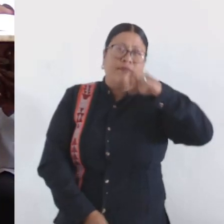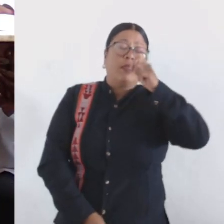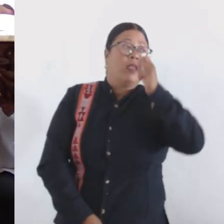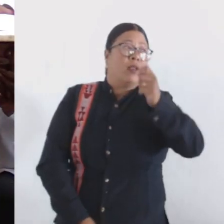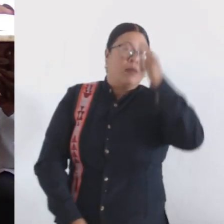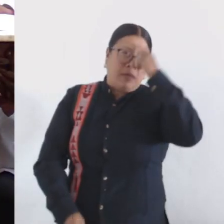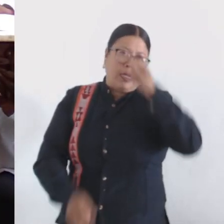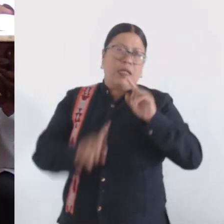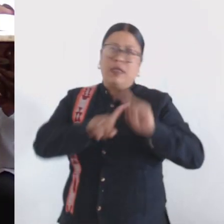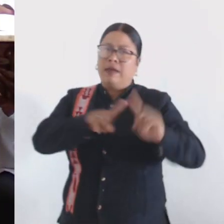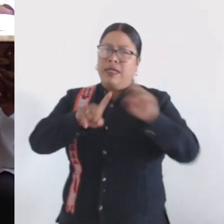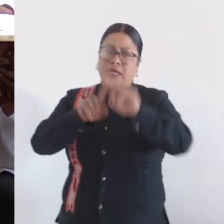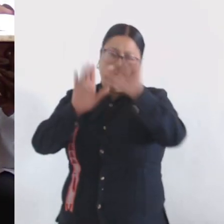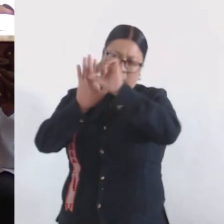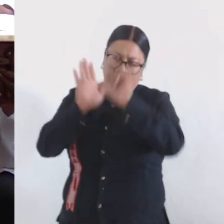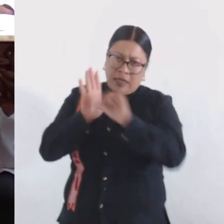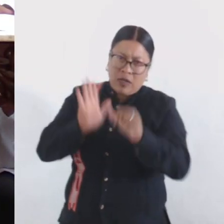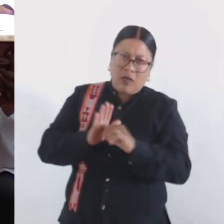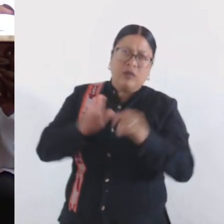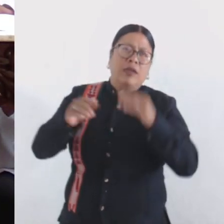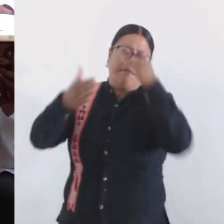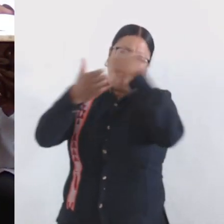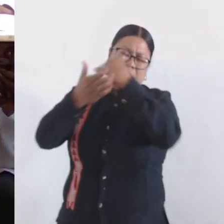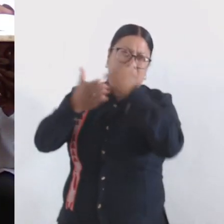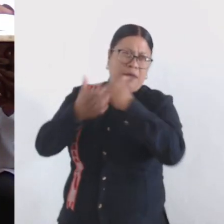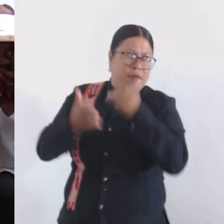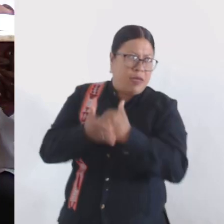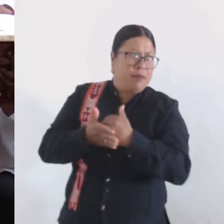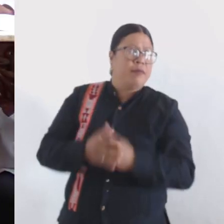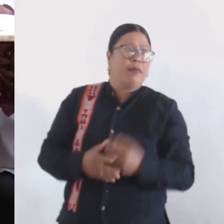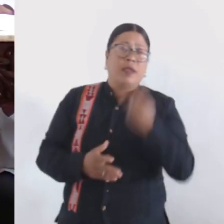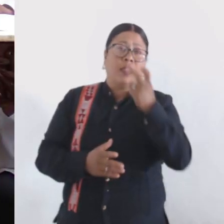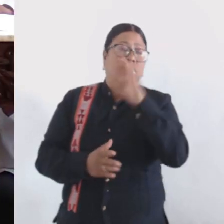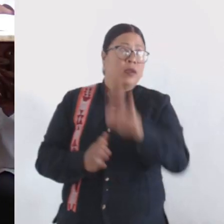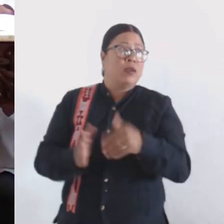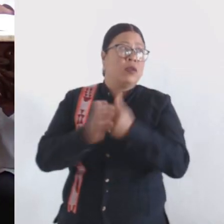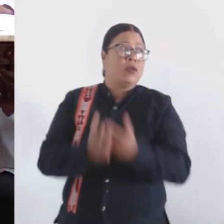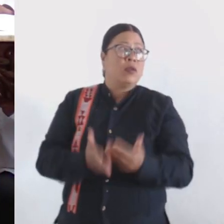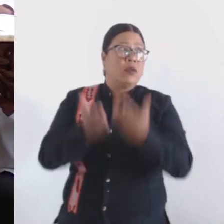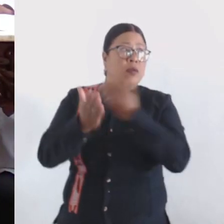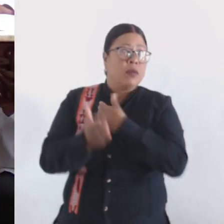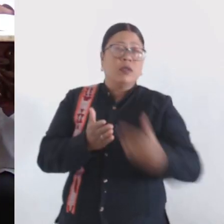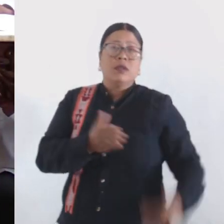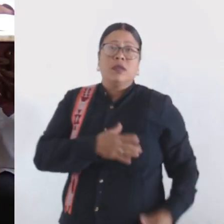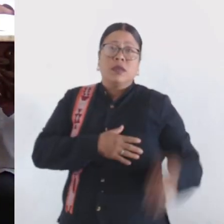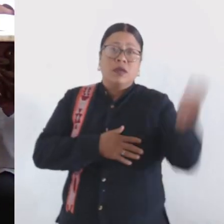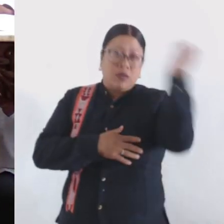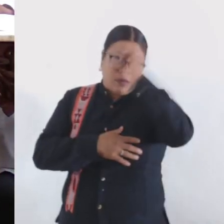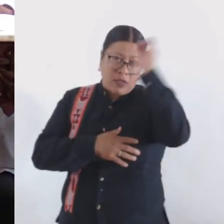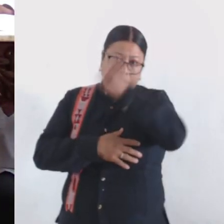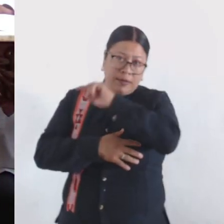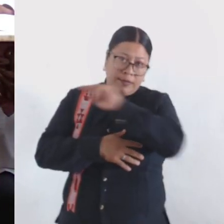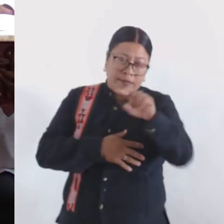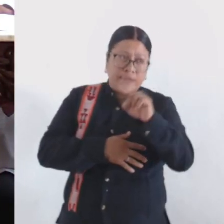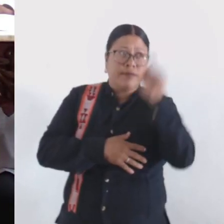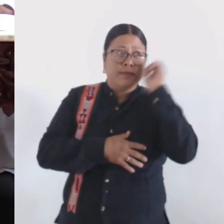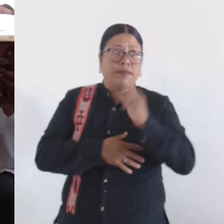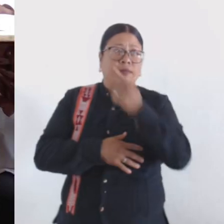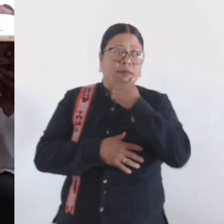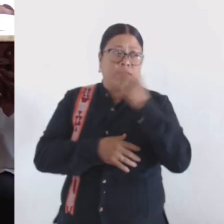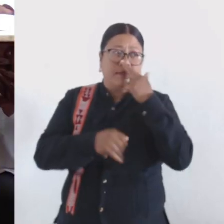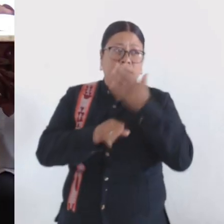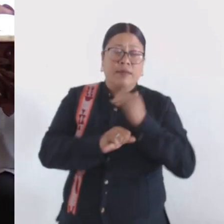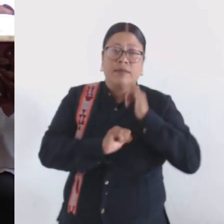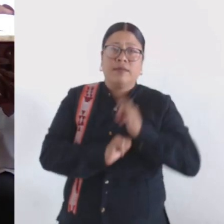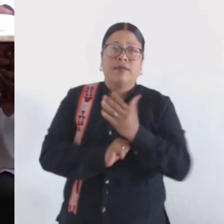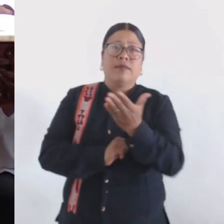todos los artículos y apartados correspondientes. Es cuanto, señor presidente, está a su consideración y de